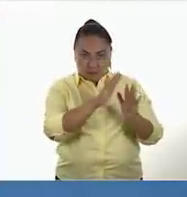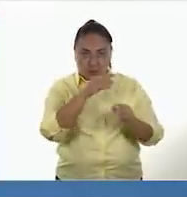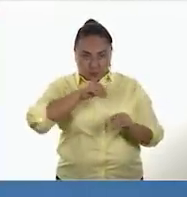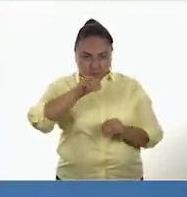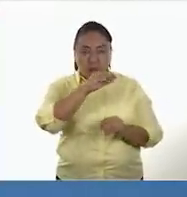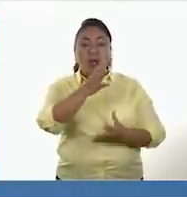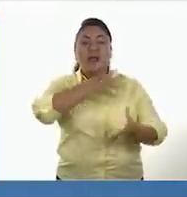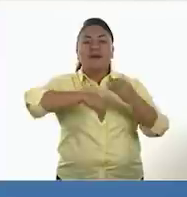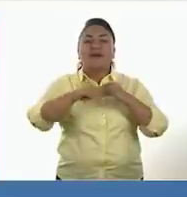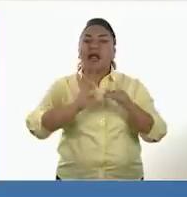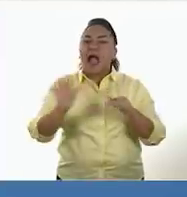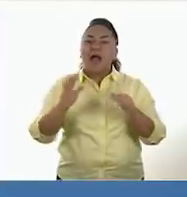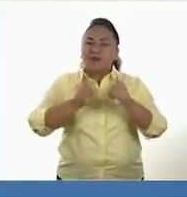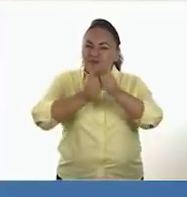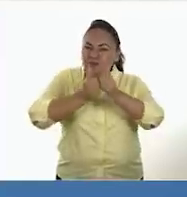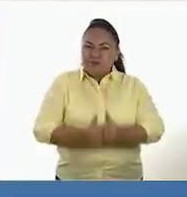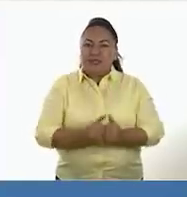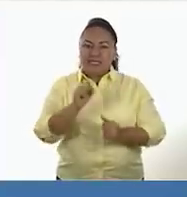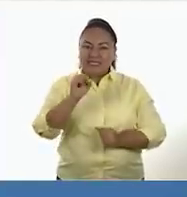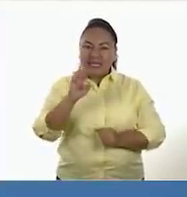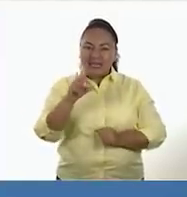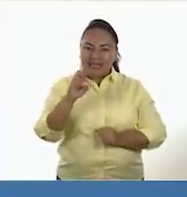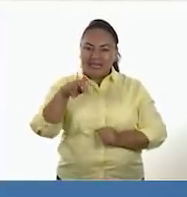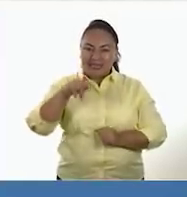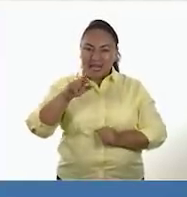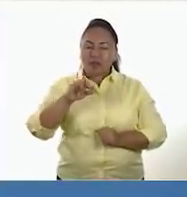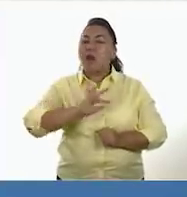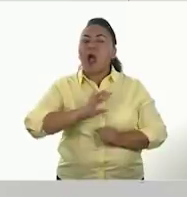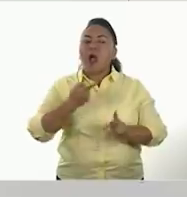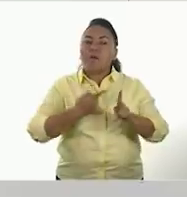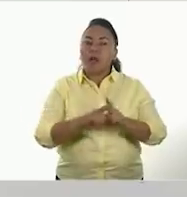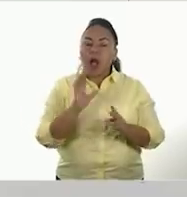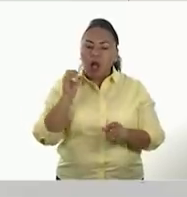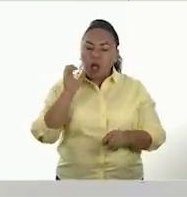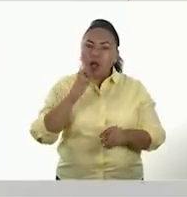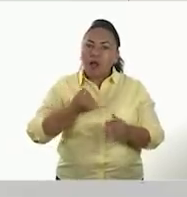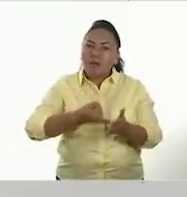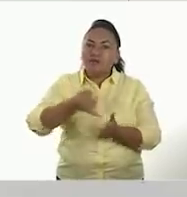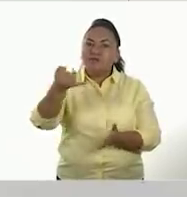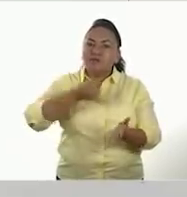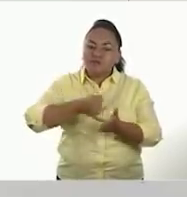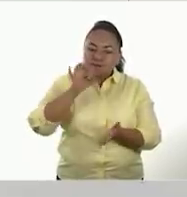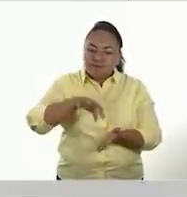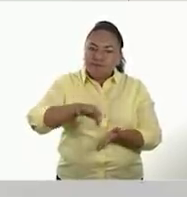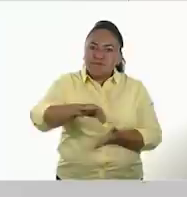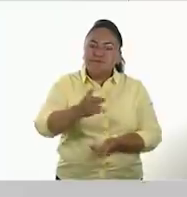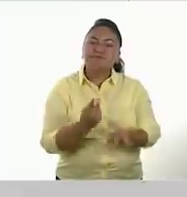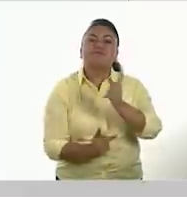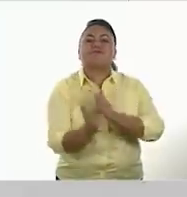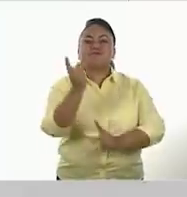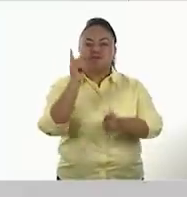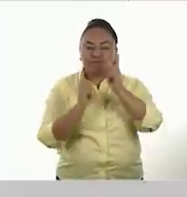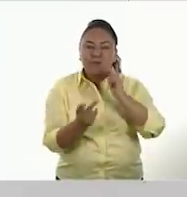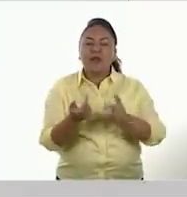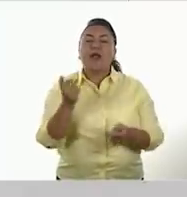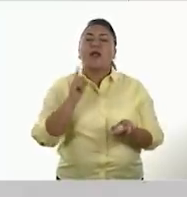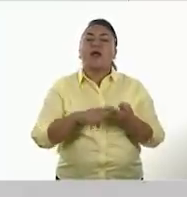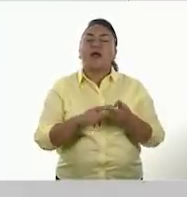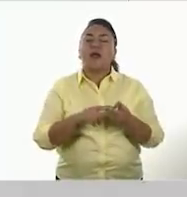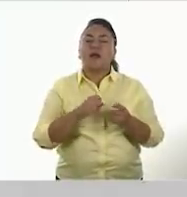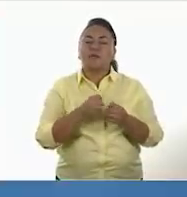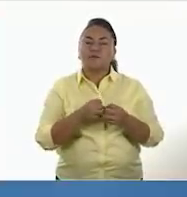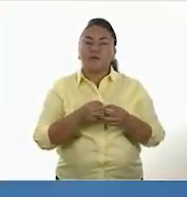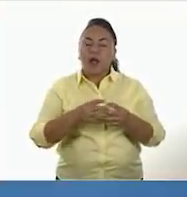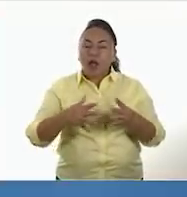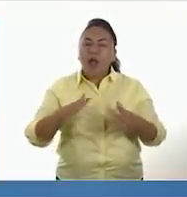se dedicaban ya a la agricultura, a la domesticación de animales y poder crear nuevas aldeas y poco a poco ir